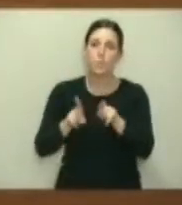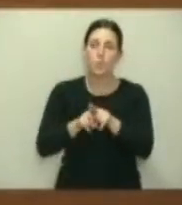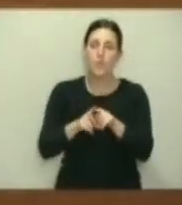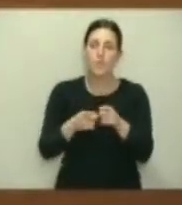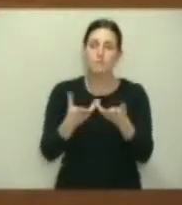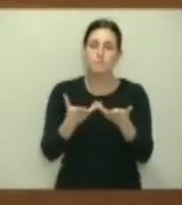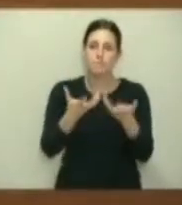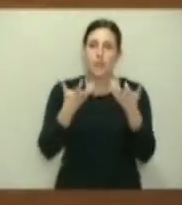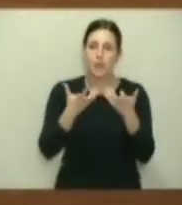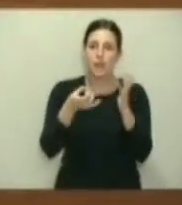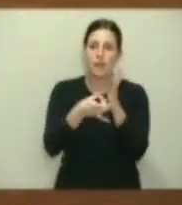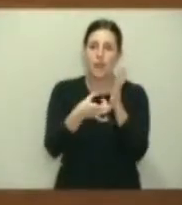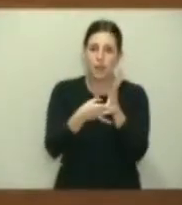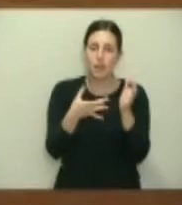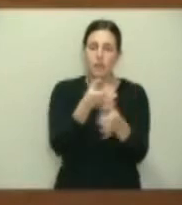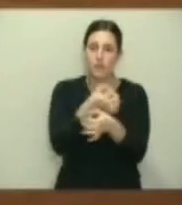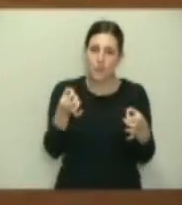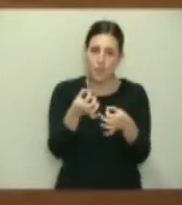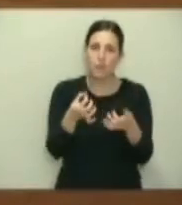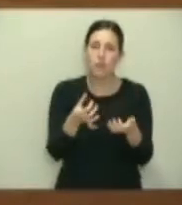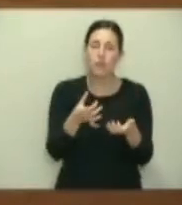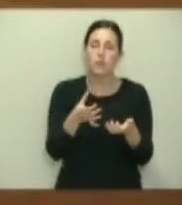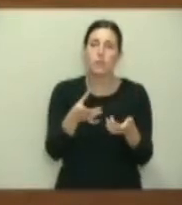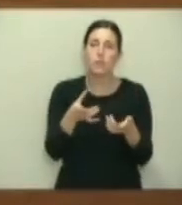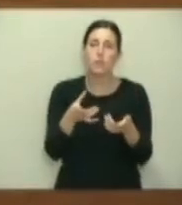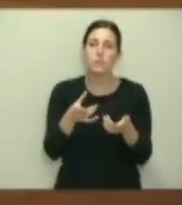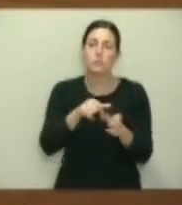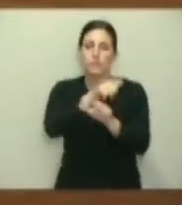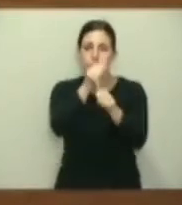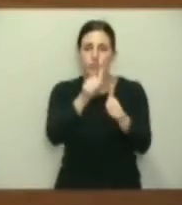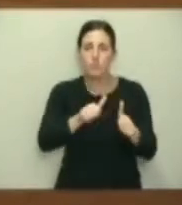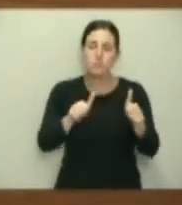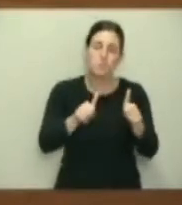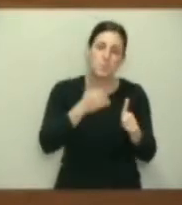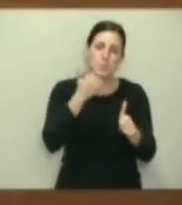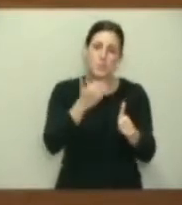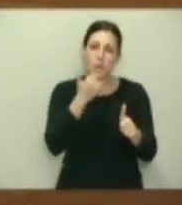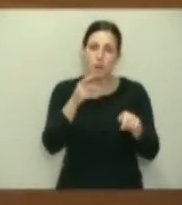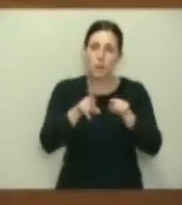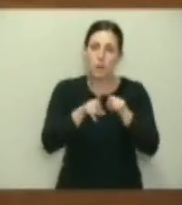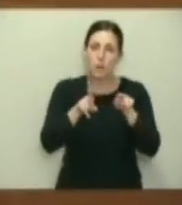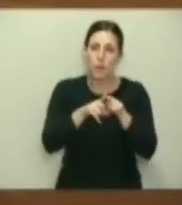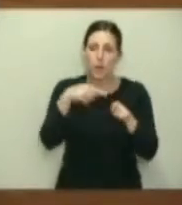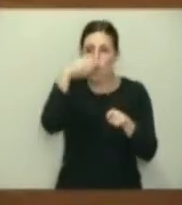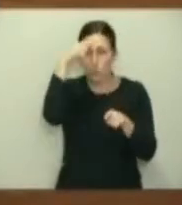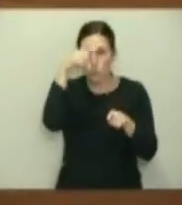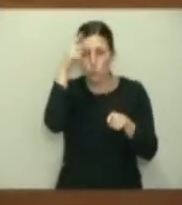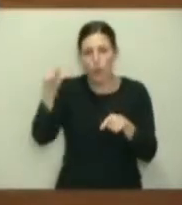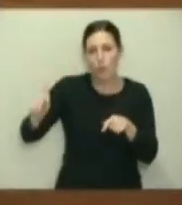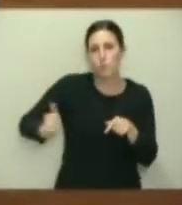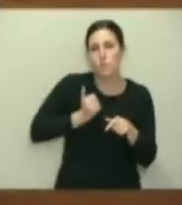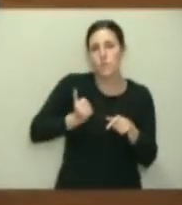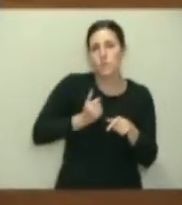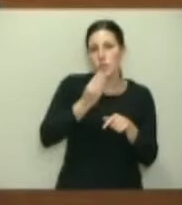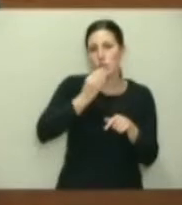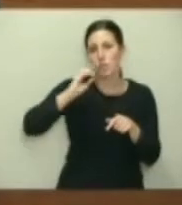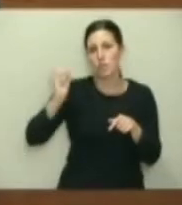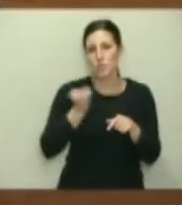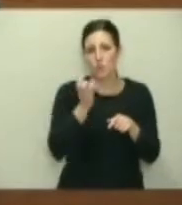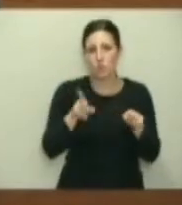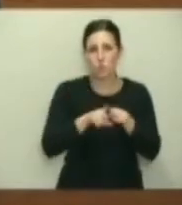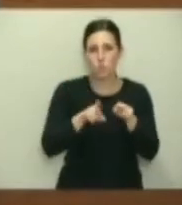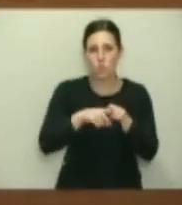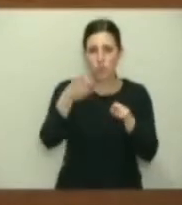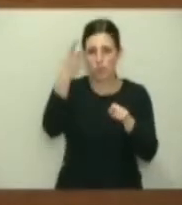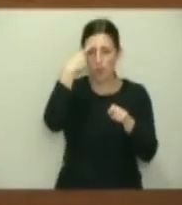eficacia y para que, de alguna manera, se fuese abriendo paso a esa cultura del aprovechamiento de los alimentos, que yo creo que, desgraciadamente, en